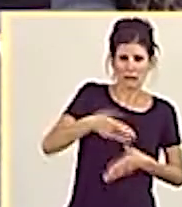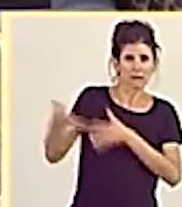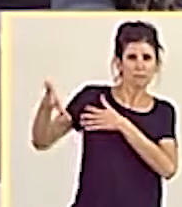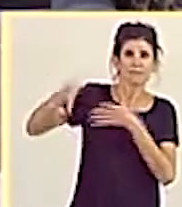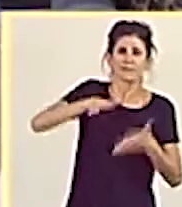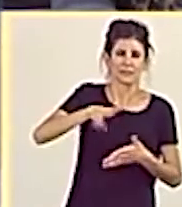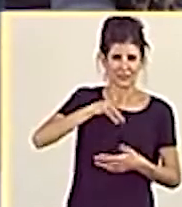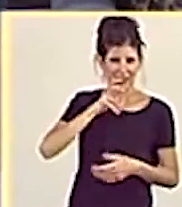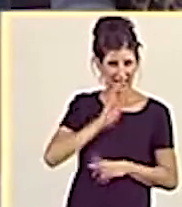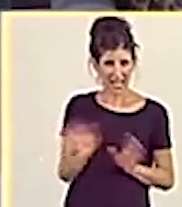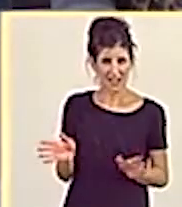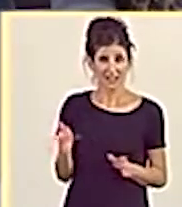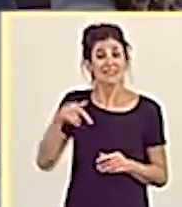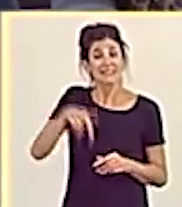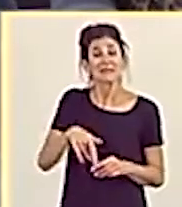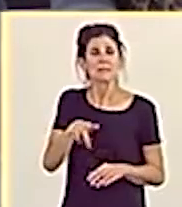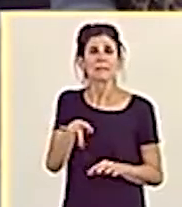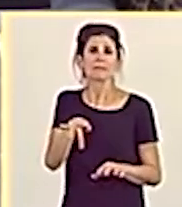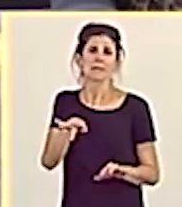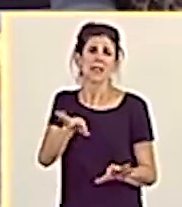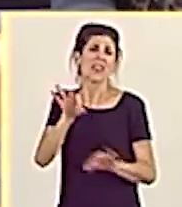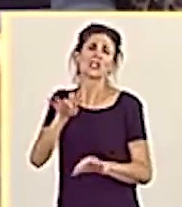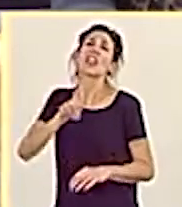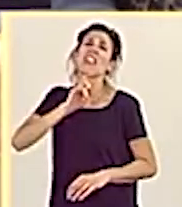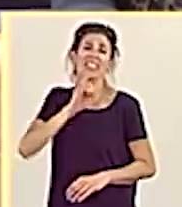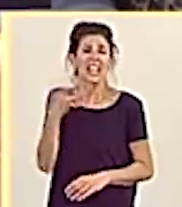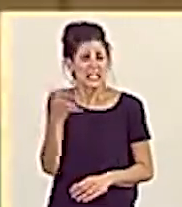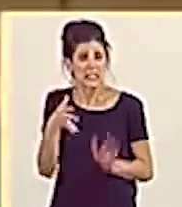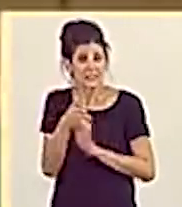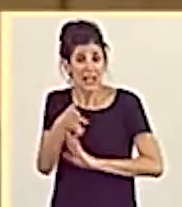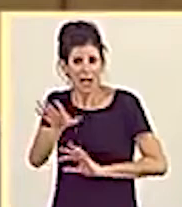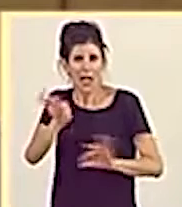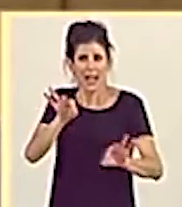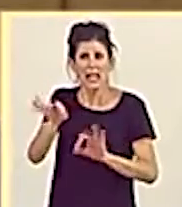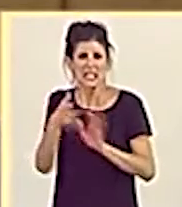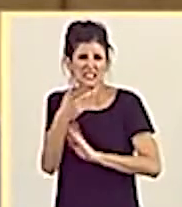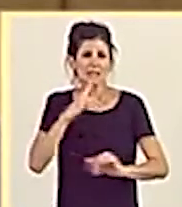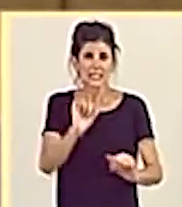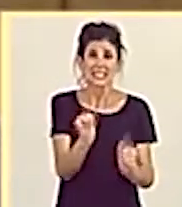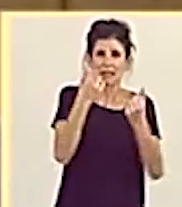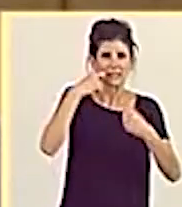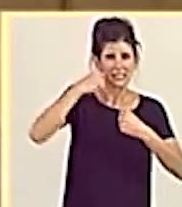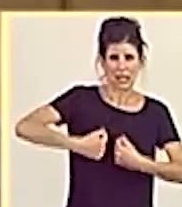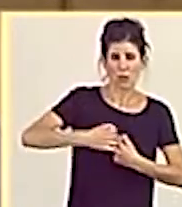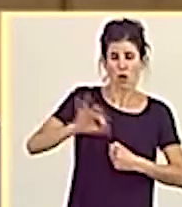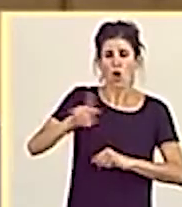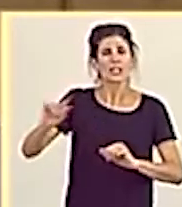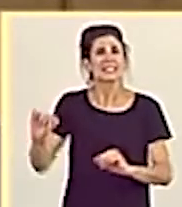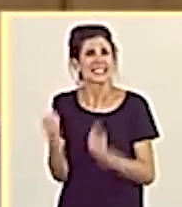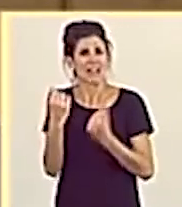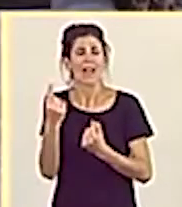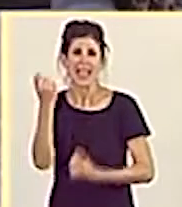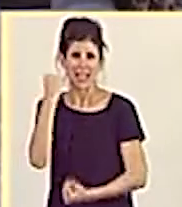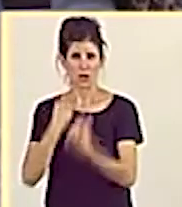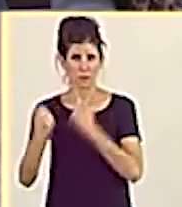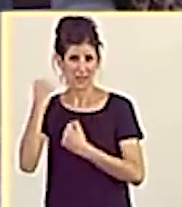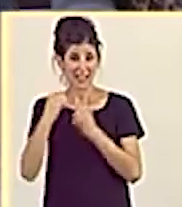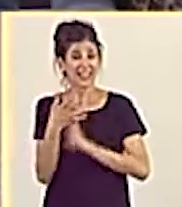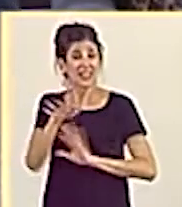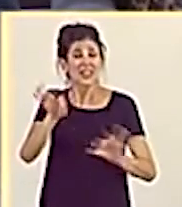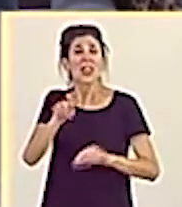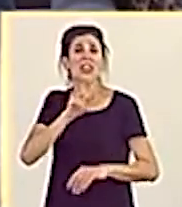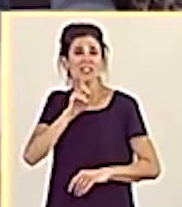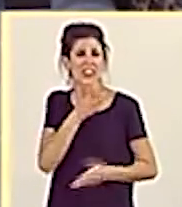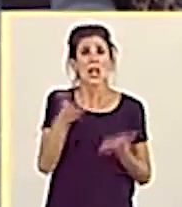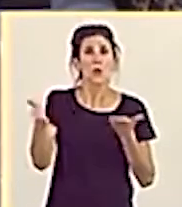Señora Calvo, la decisión difícil no es elegir entre salvar la salud o salvar la economía. La decisión